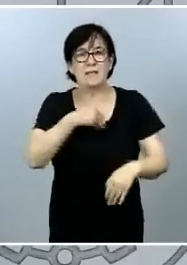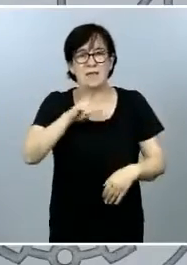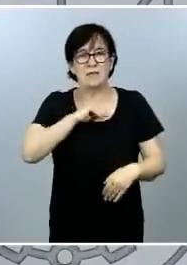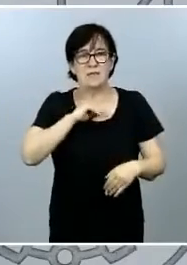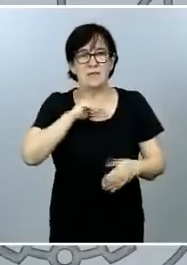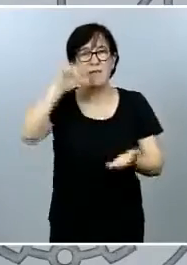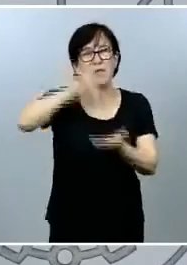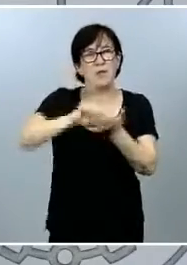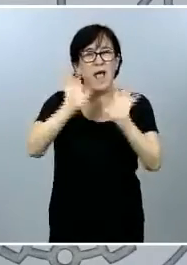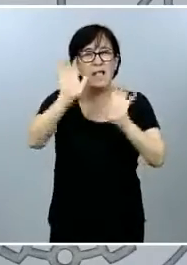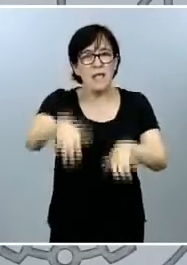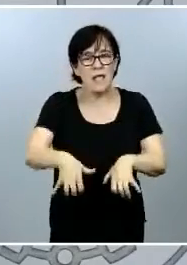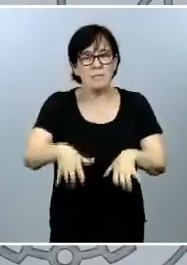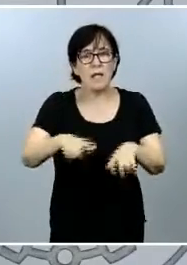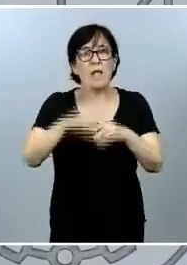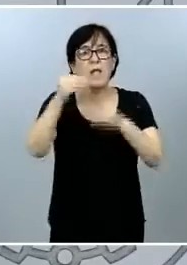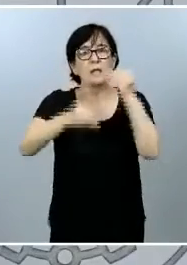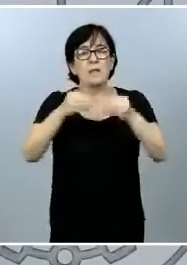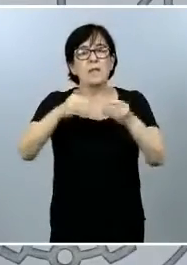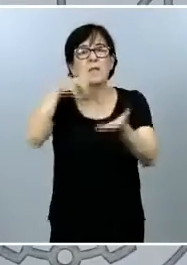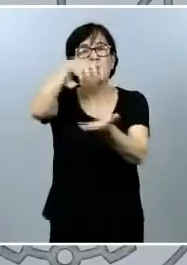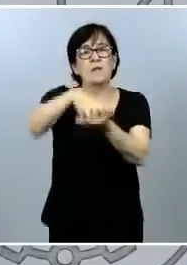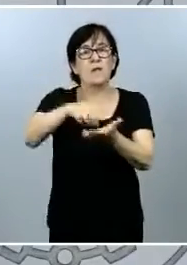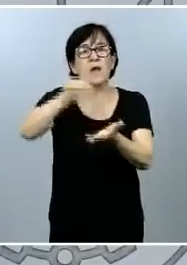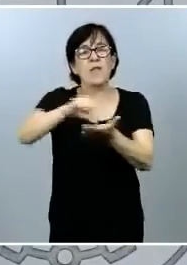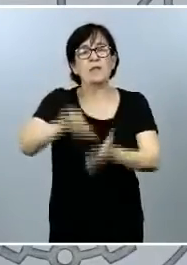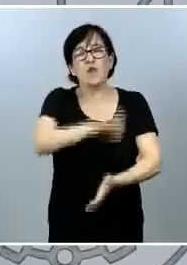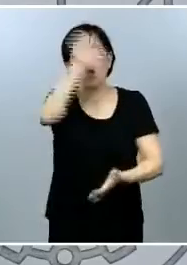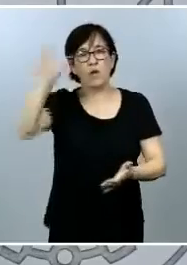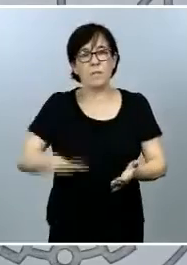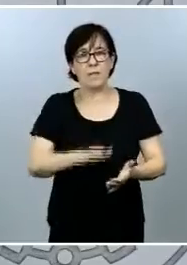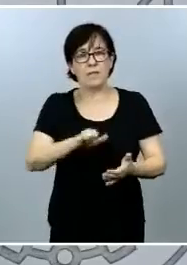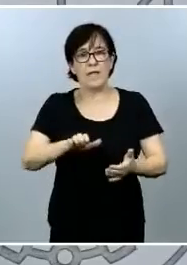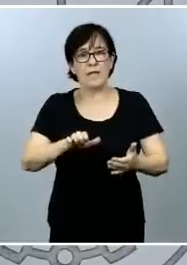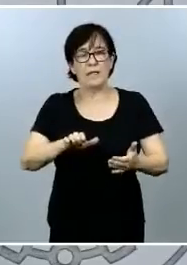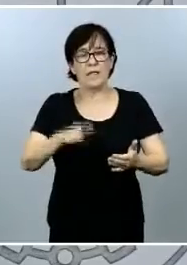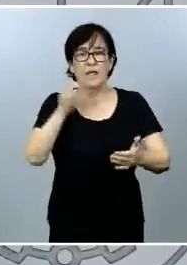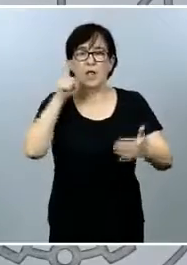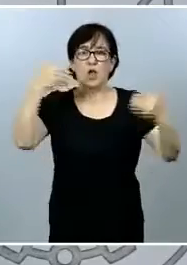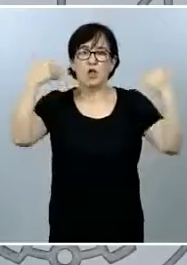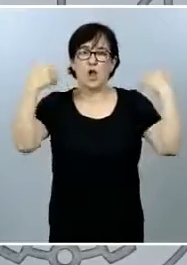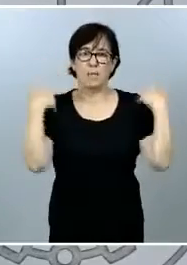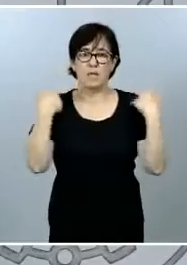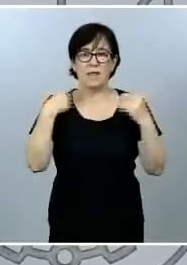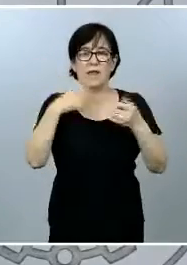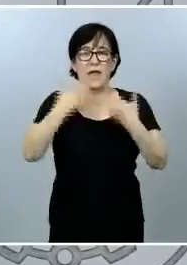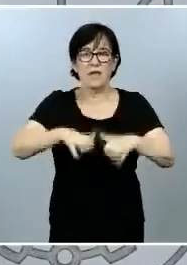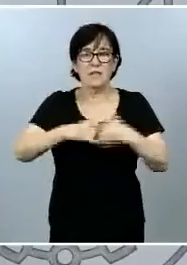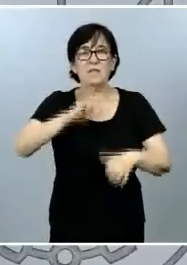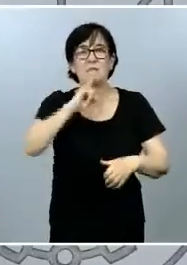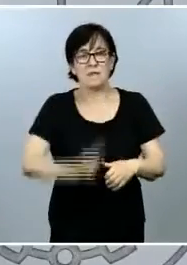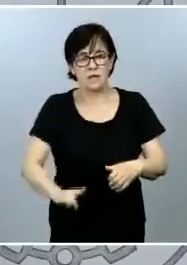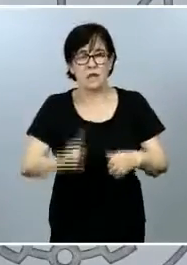León para acoger la sede del Centro Europeo de Competencia Industrial, Tecnológica y de Investigación en Seguridad.